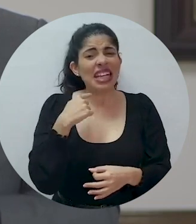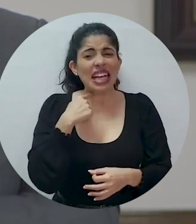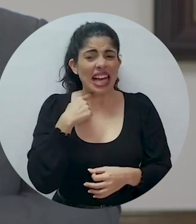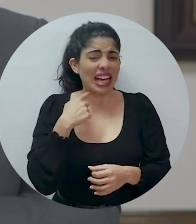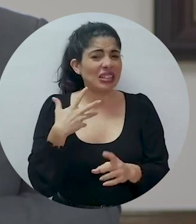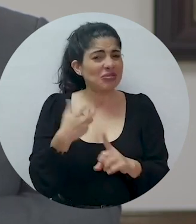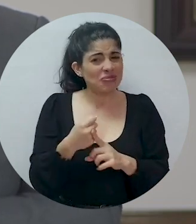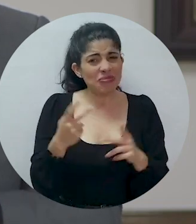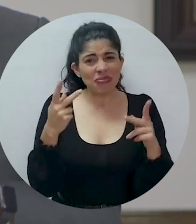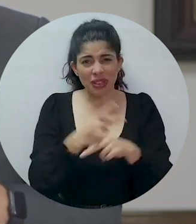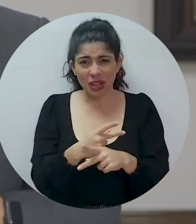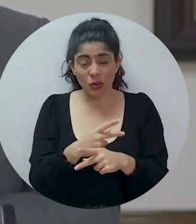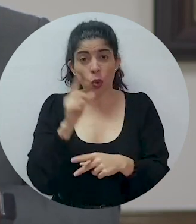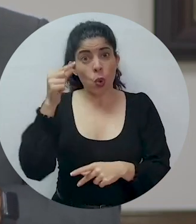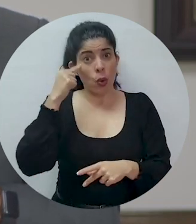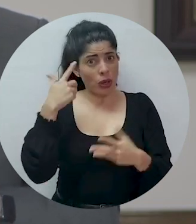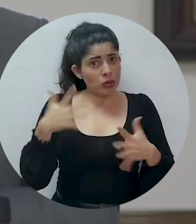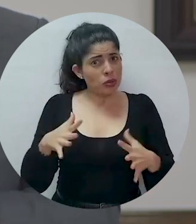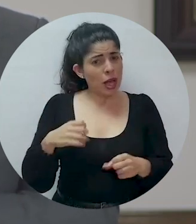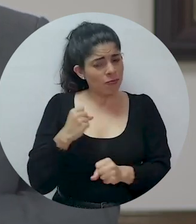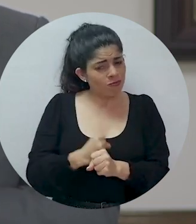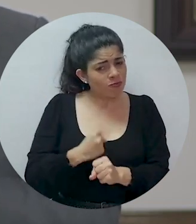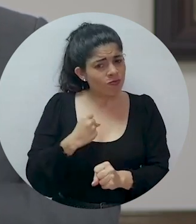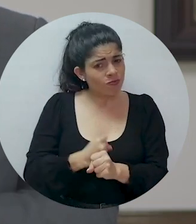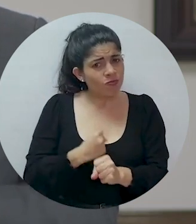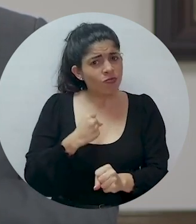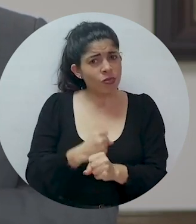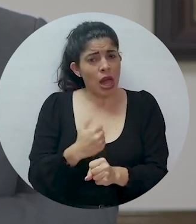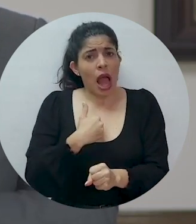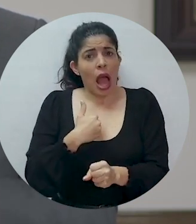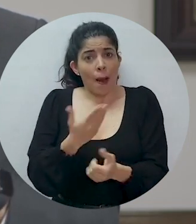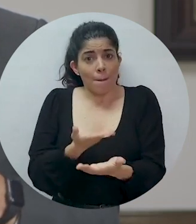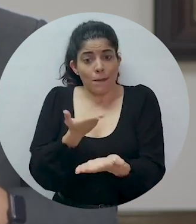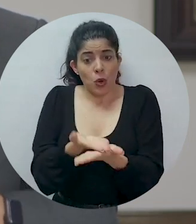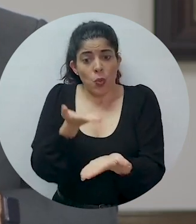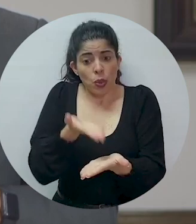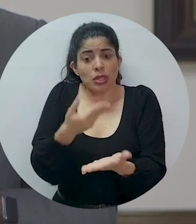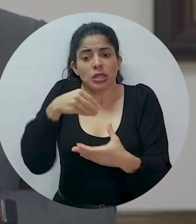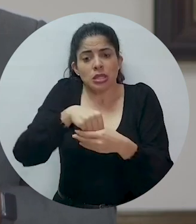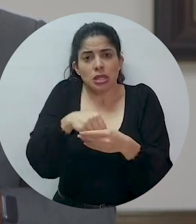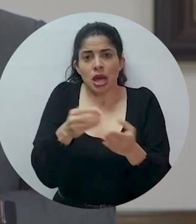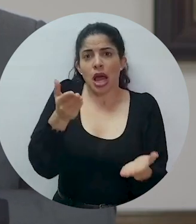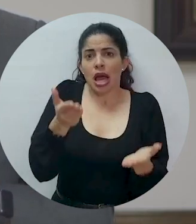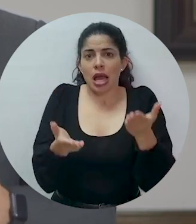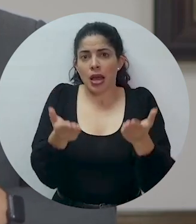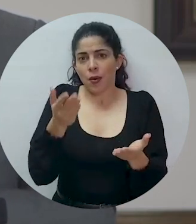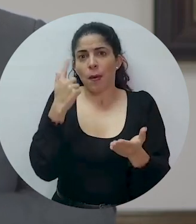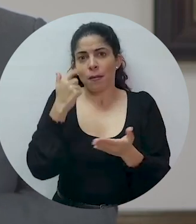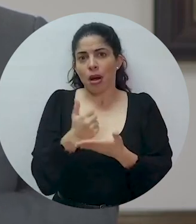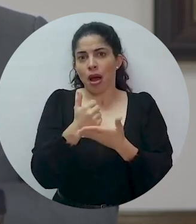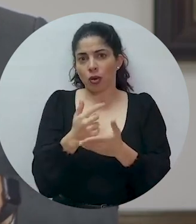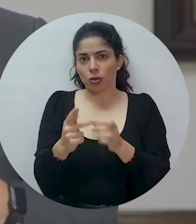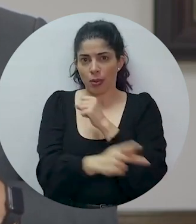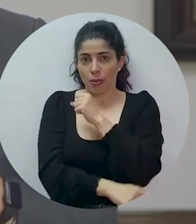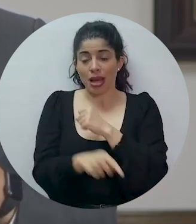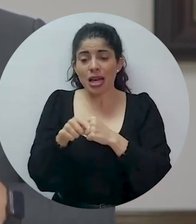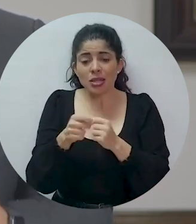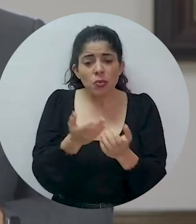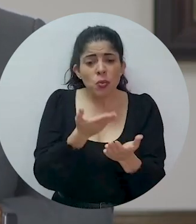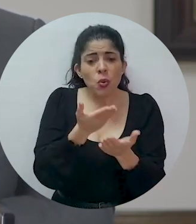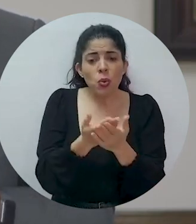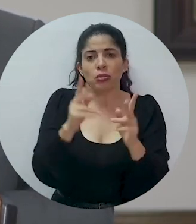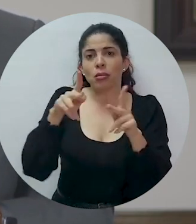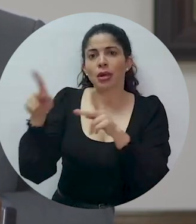muy cara. El gobierno ha hecho su tarea y tiene una propuesta balanceada para salir adelante como país, la cual fue